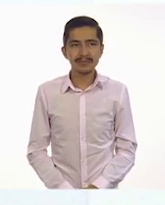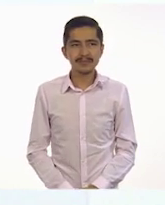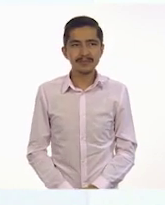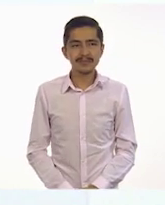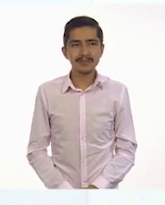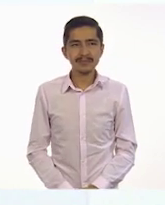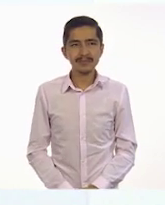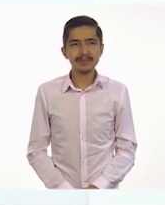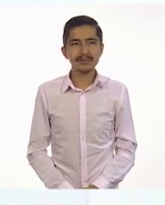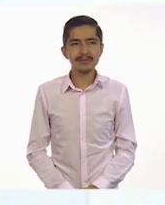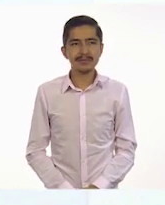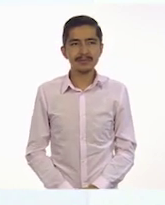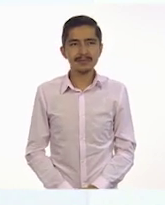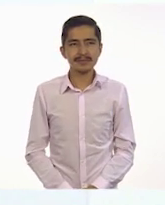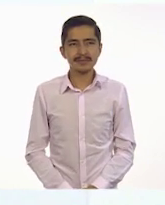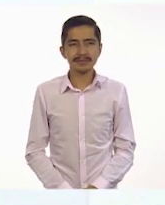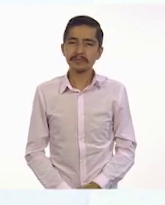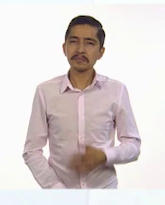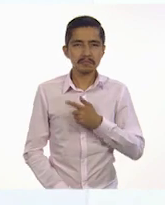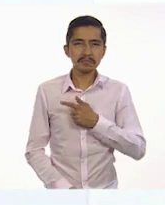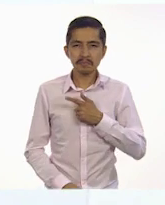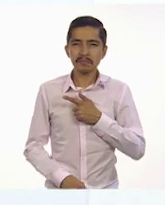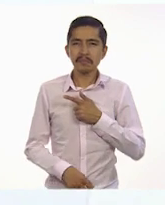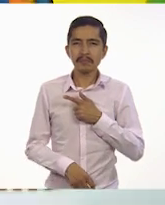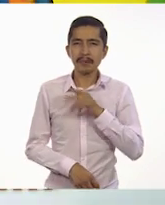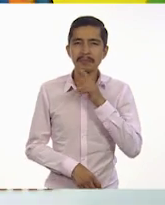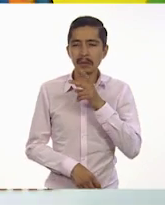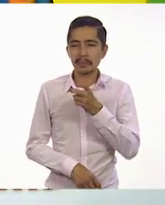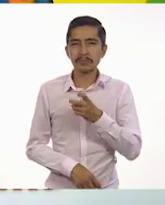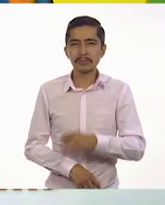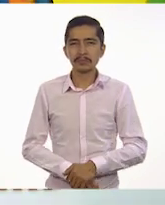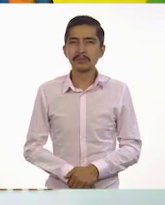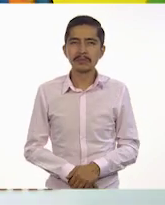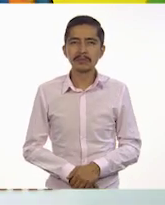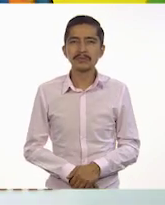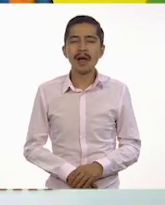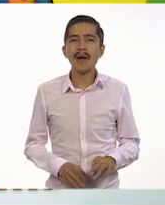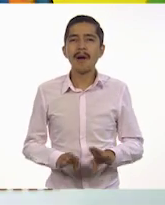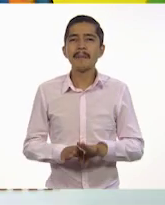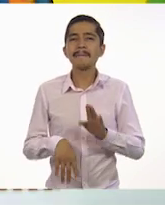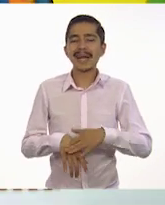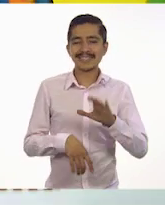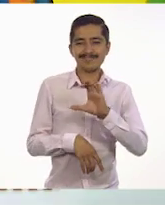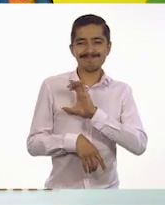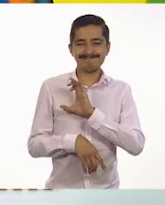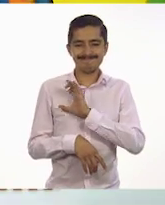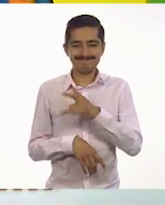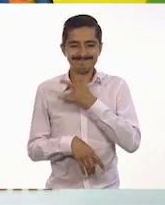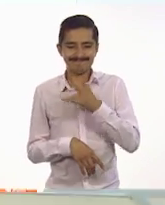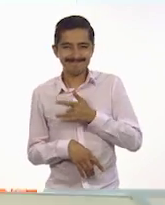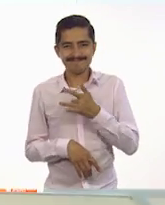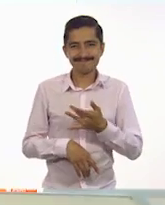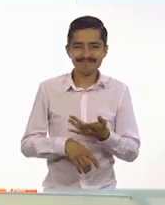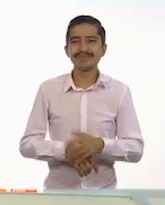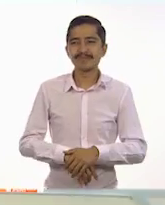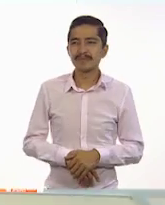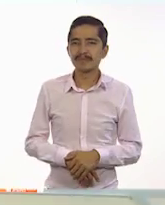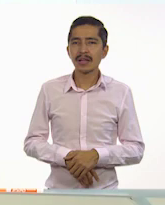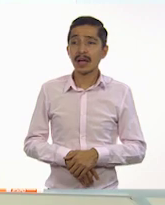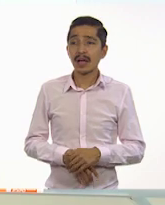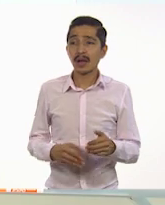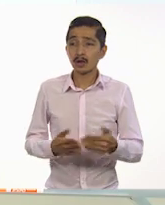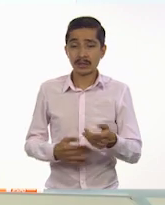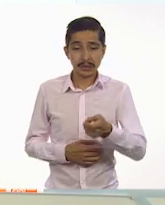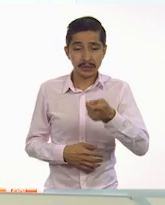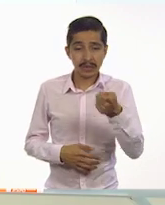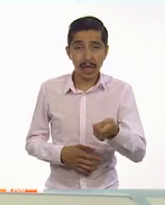Querida Leona. Sí, me gusta más. Sí, como que muestra más afecto, ¿no? Ajá. Perfecto. El saludo que